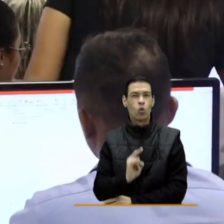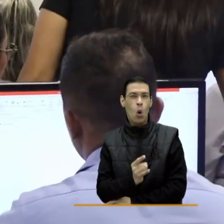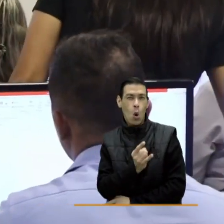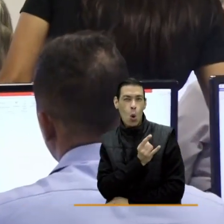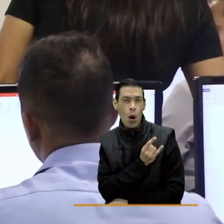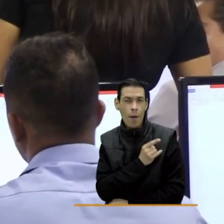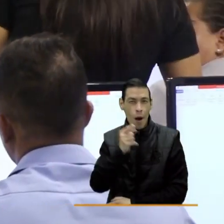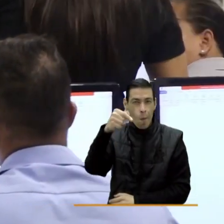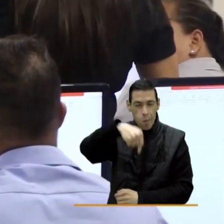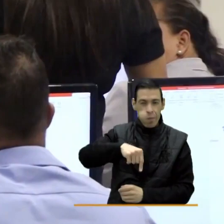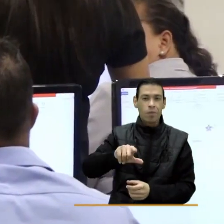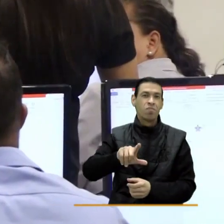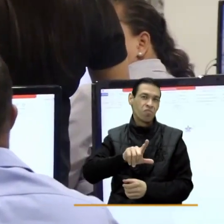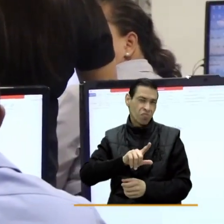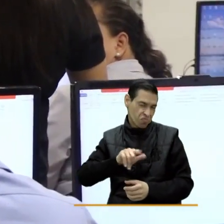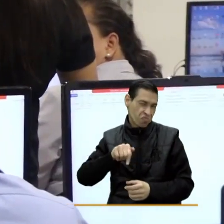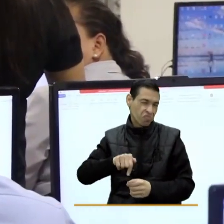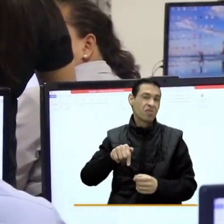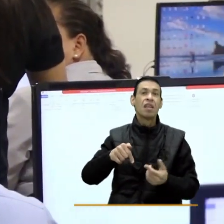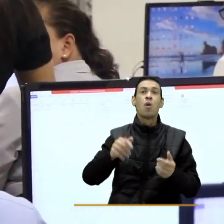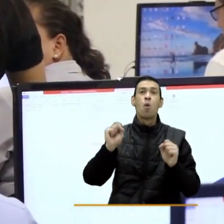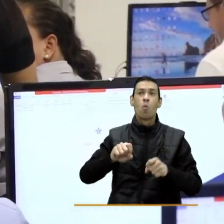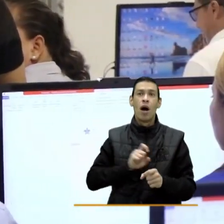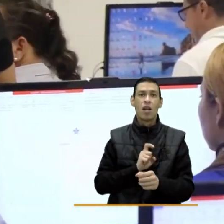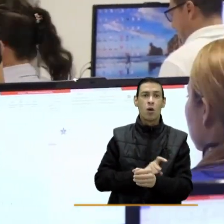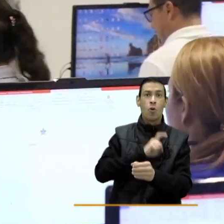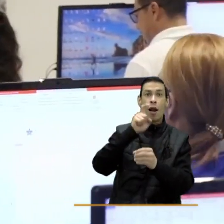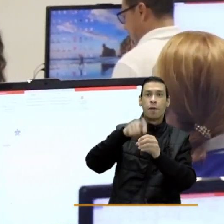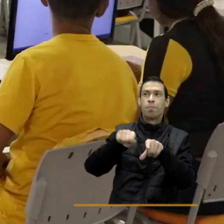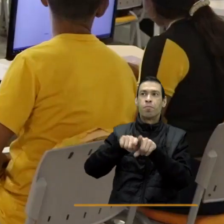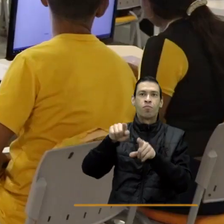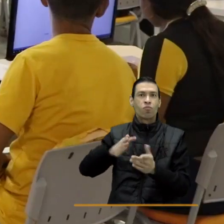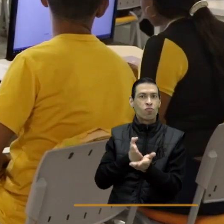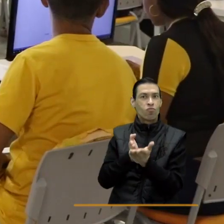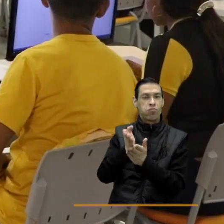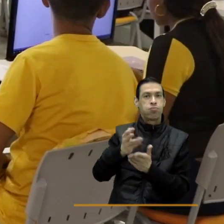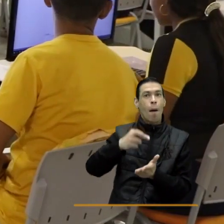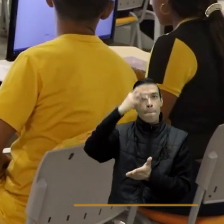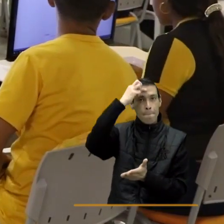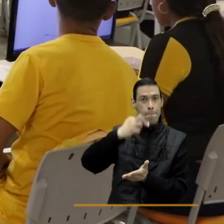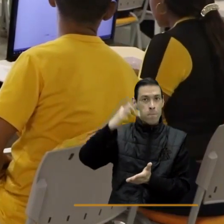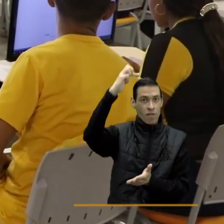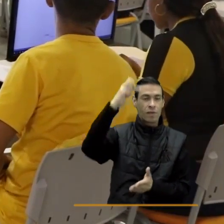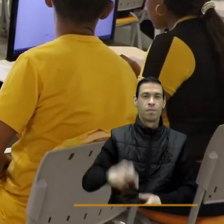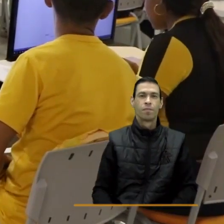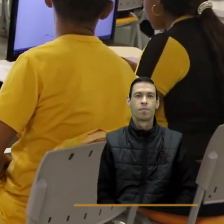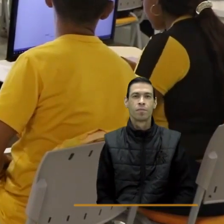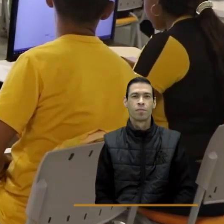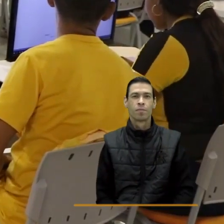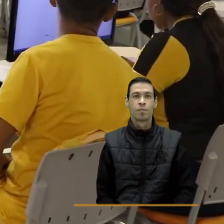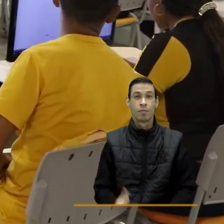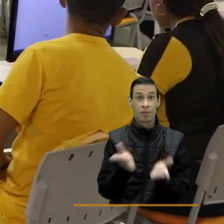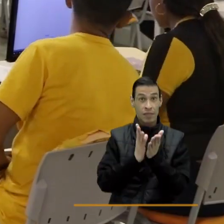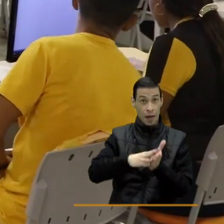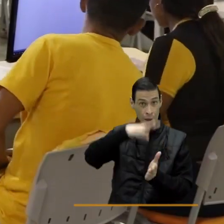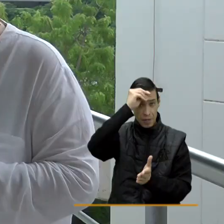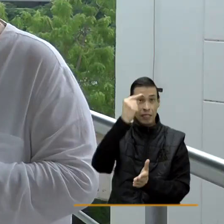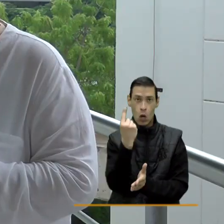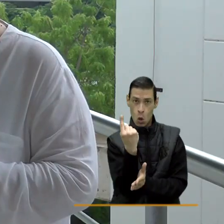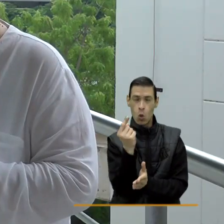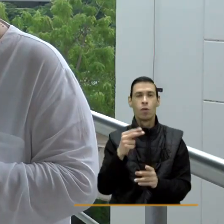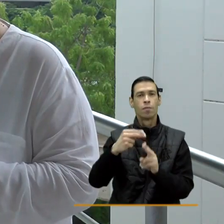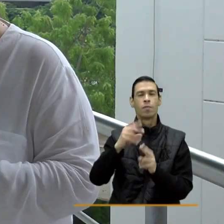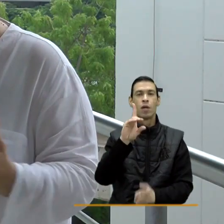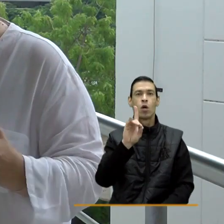universidades locales. Ellos pueden realizar su profesionalización. Y uno de estos 200 aprendices es